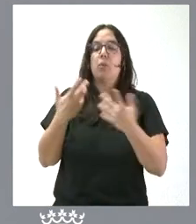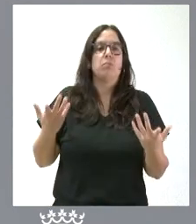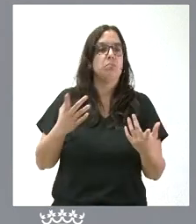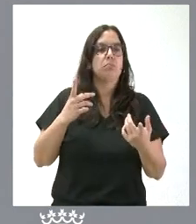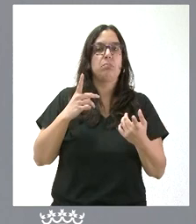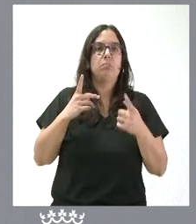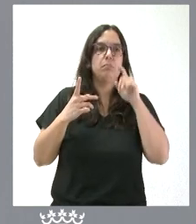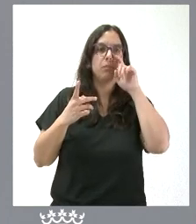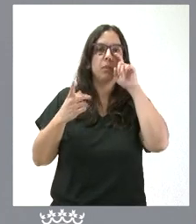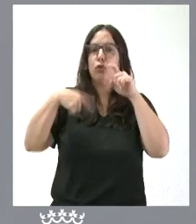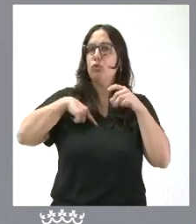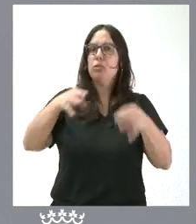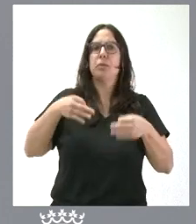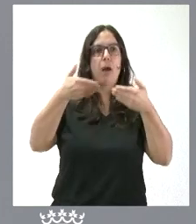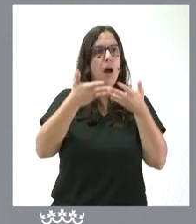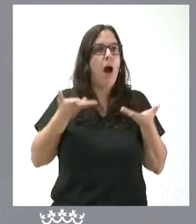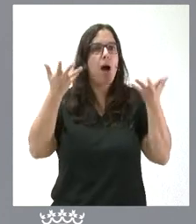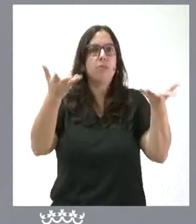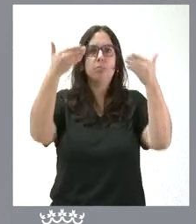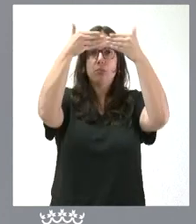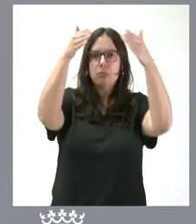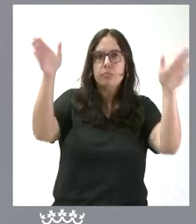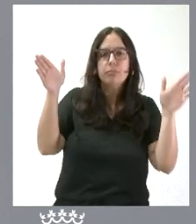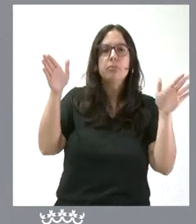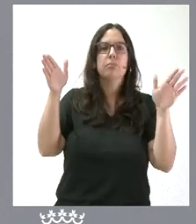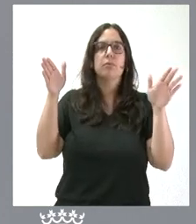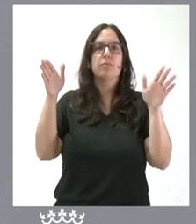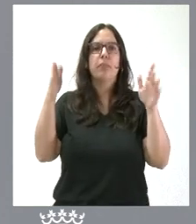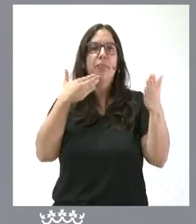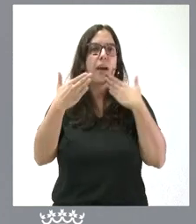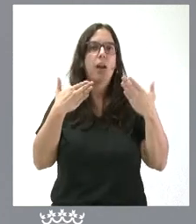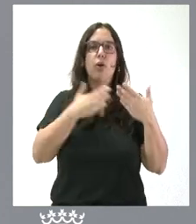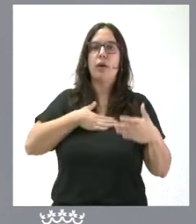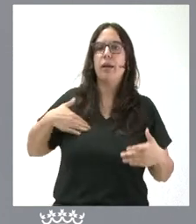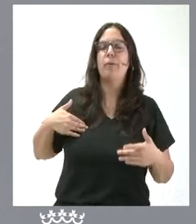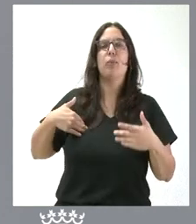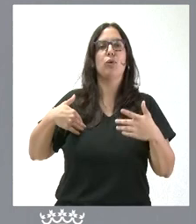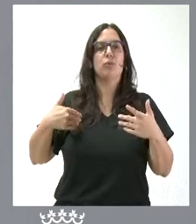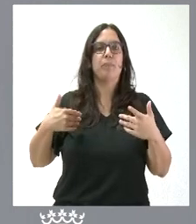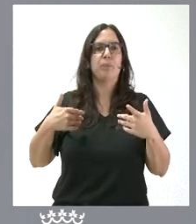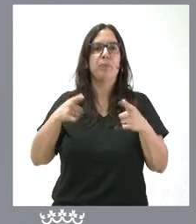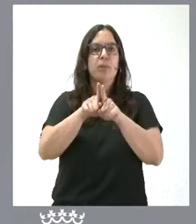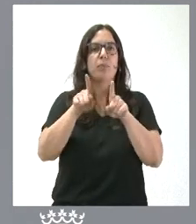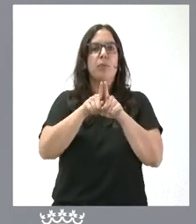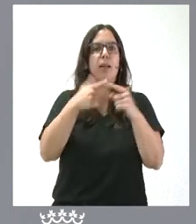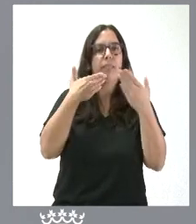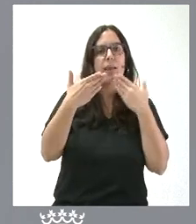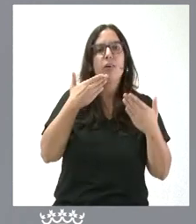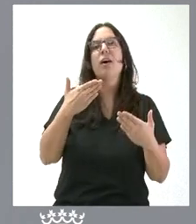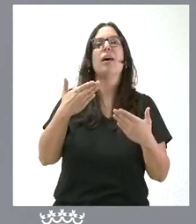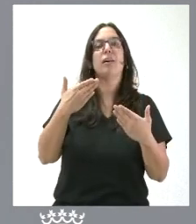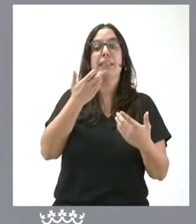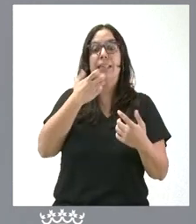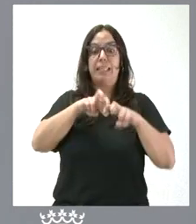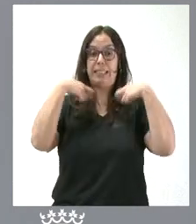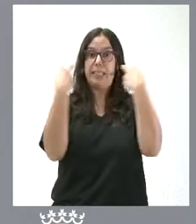las manos abiertas para el diálogo y la voluntad de acordar. Seguramente, si nos sentamos en una mesa, nos pondremos de